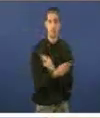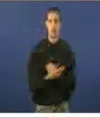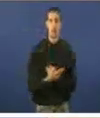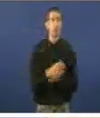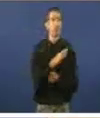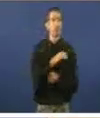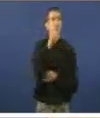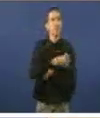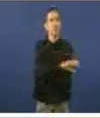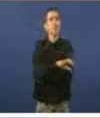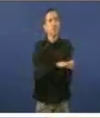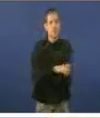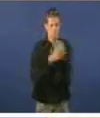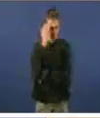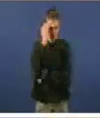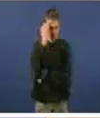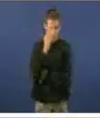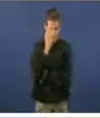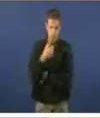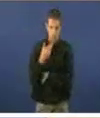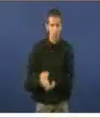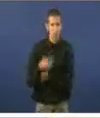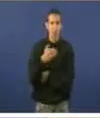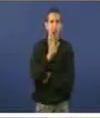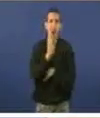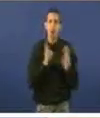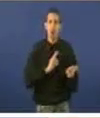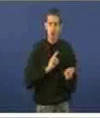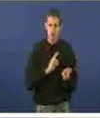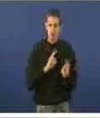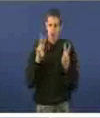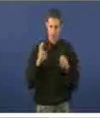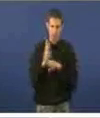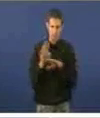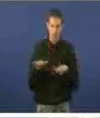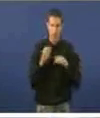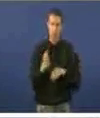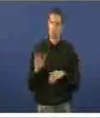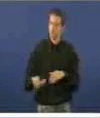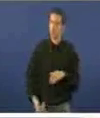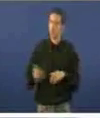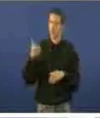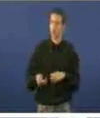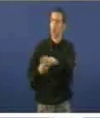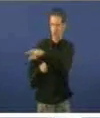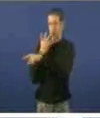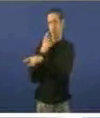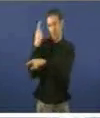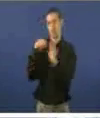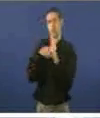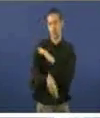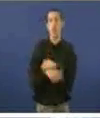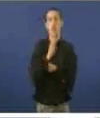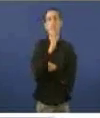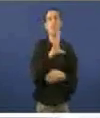Señor conselleiro, eu creo que é moi grave o que vostede vea facer a este Parlamento, porque vostede coñece perfectamente que o que está